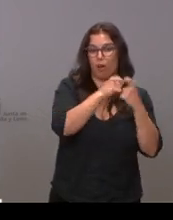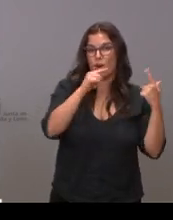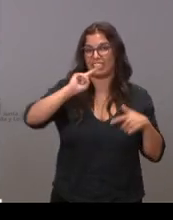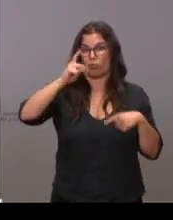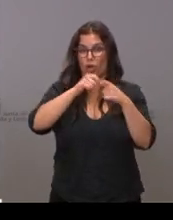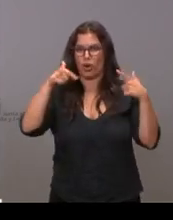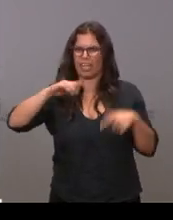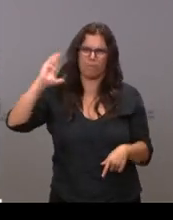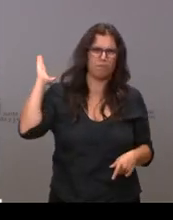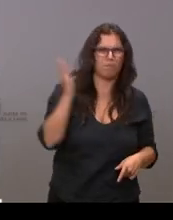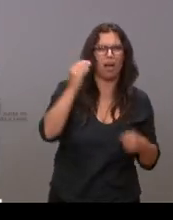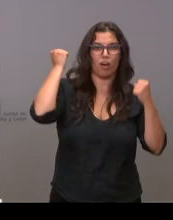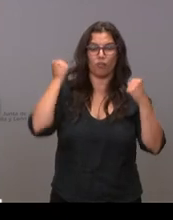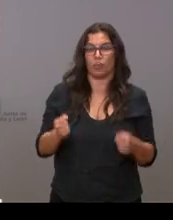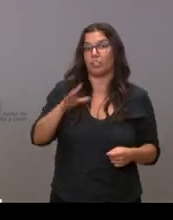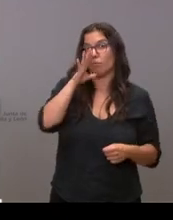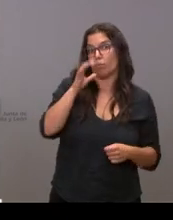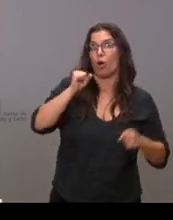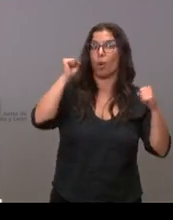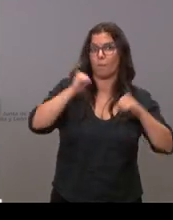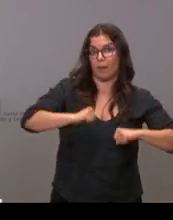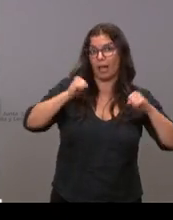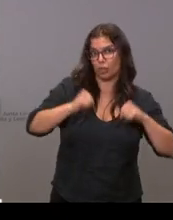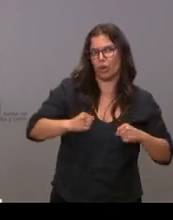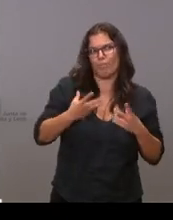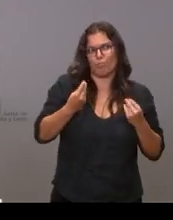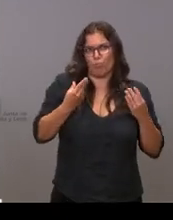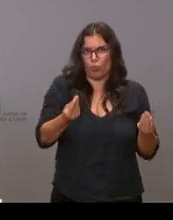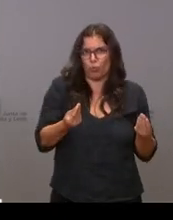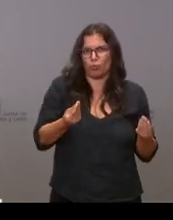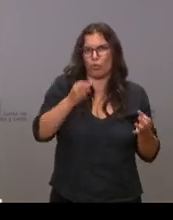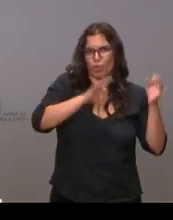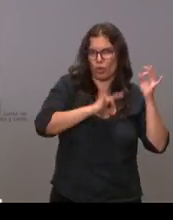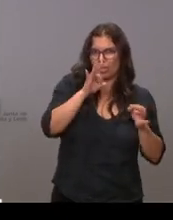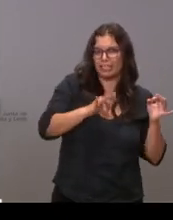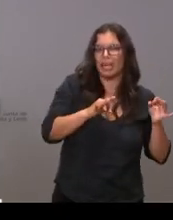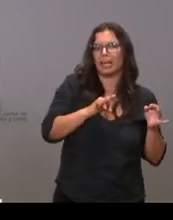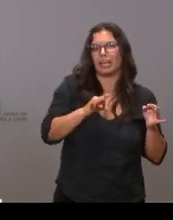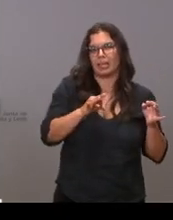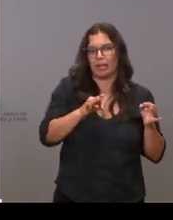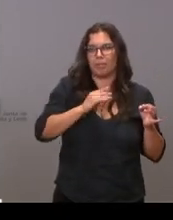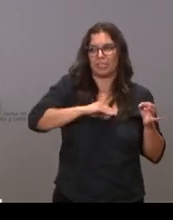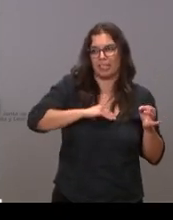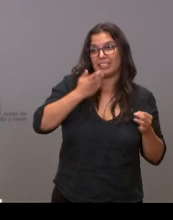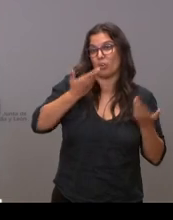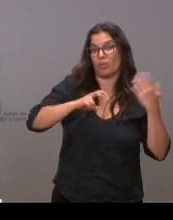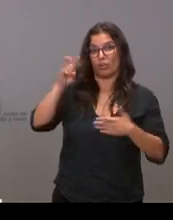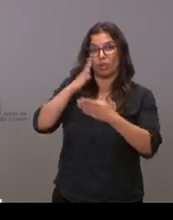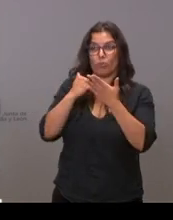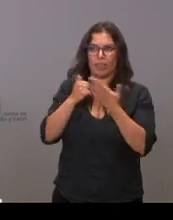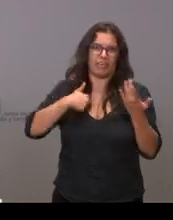más afectadas porque nuestra población mayor es superior con respecto a las poblaciones mayores de otras comunidades